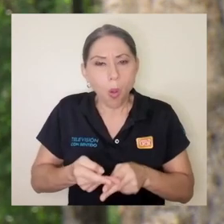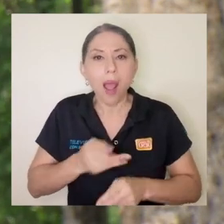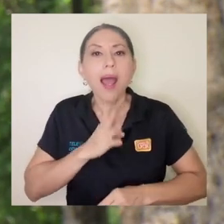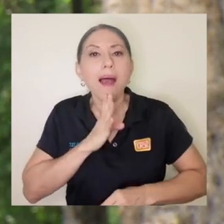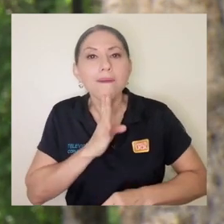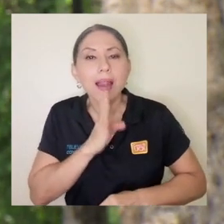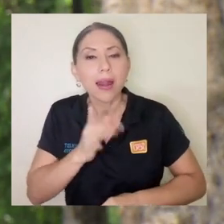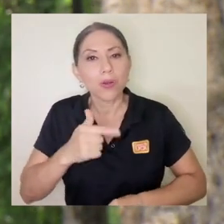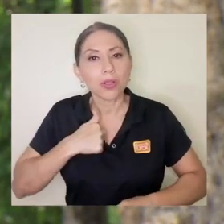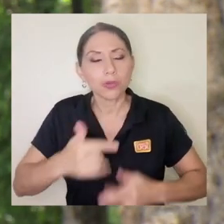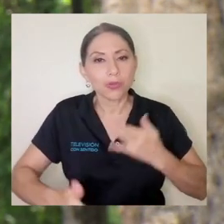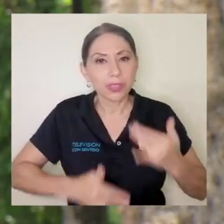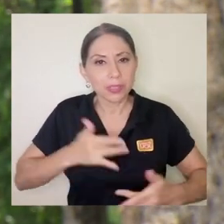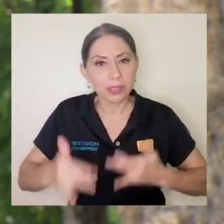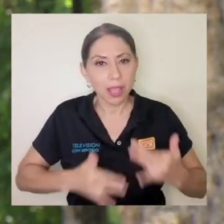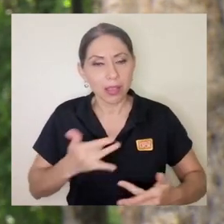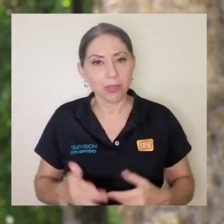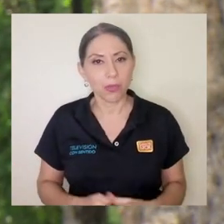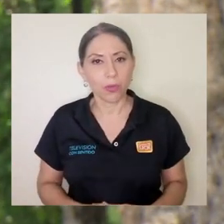sintiendo